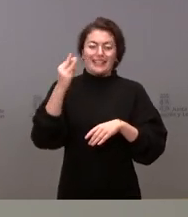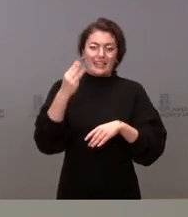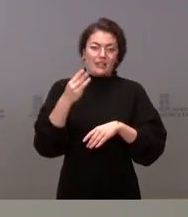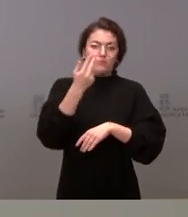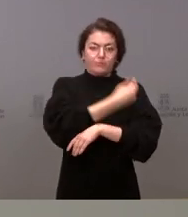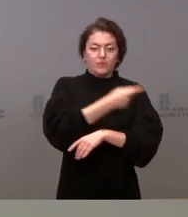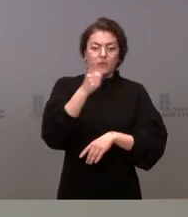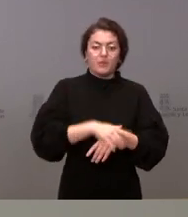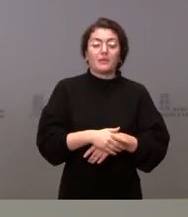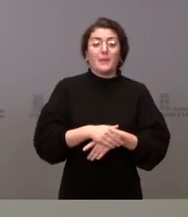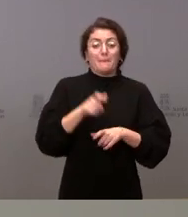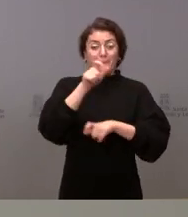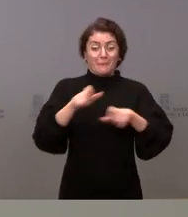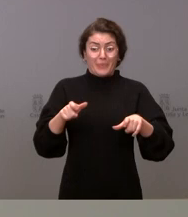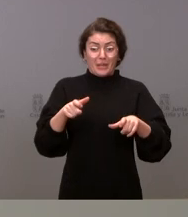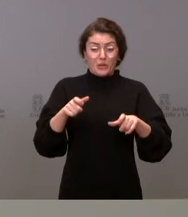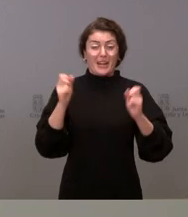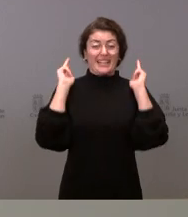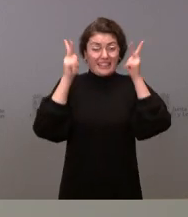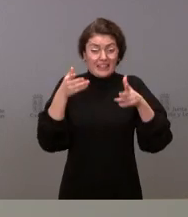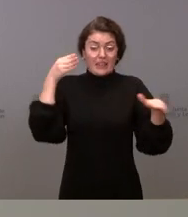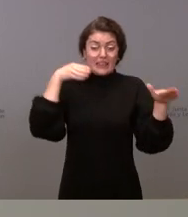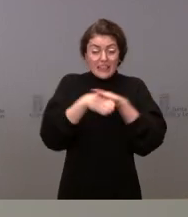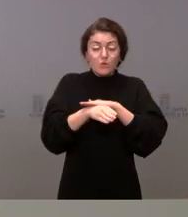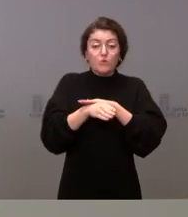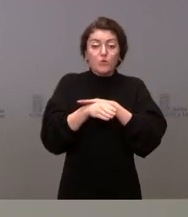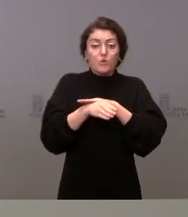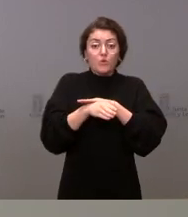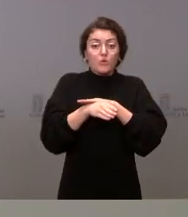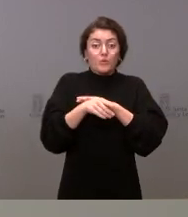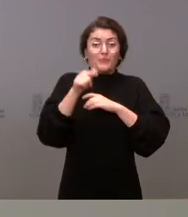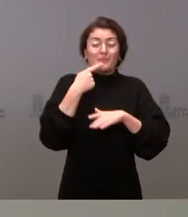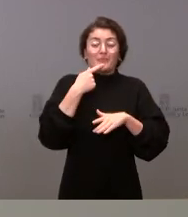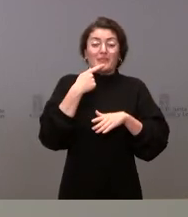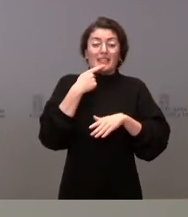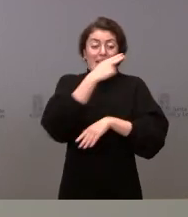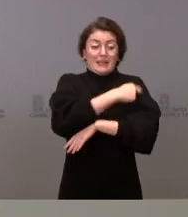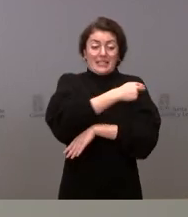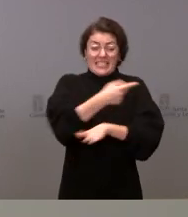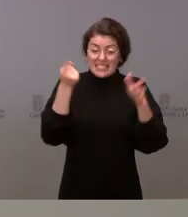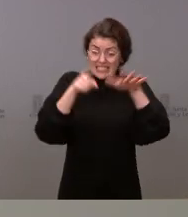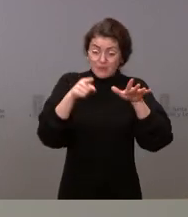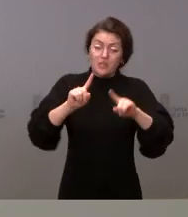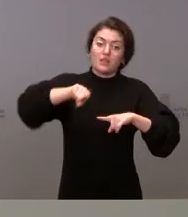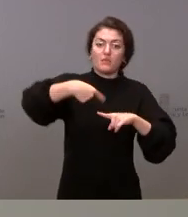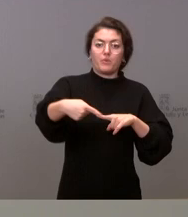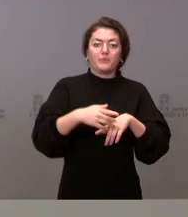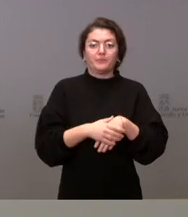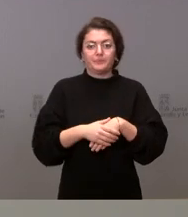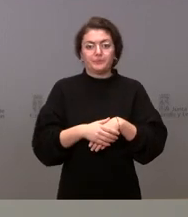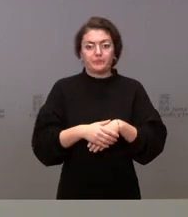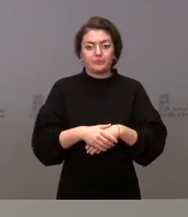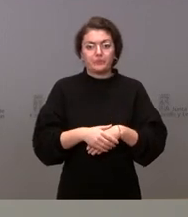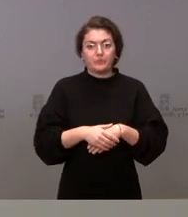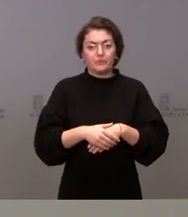sociosanitarios y sanitarios, la dosis de recuerdo se administrará a los seis meses de la última vacuna de ARN mensajero administrada